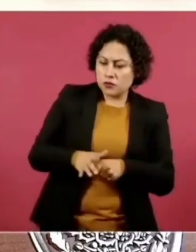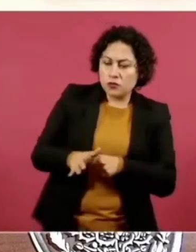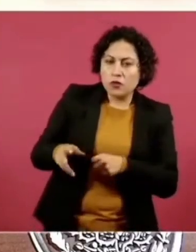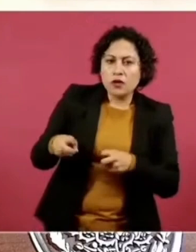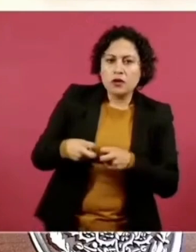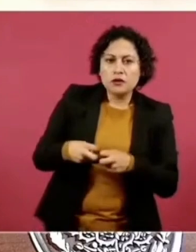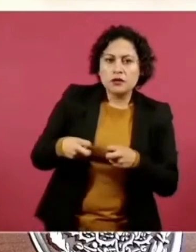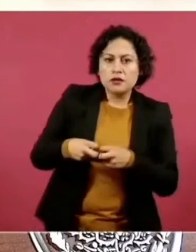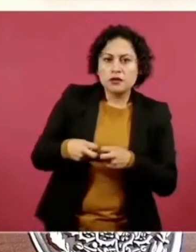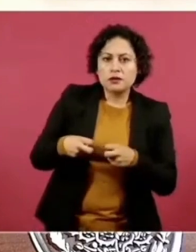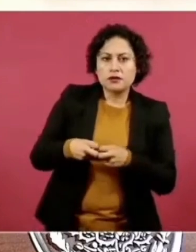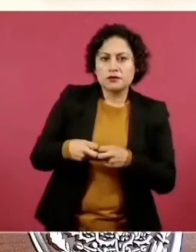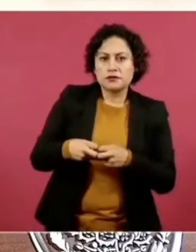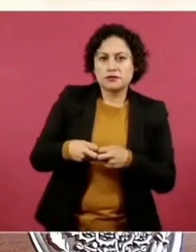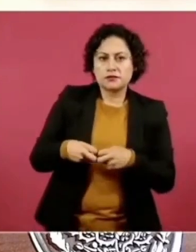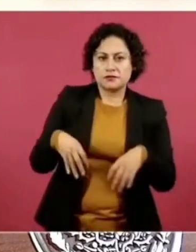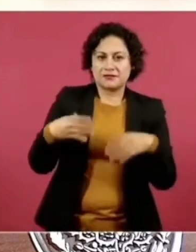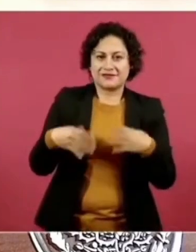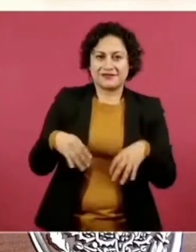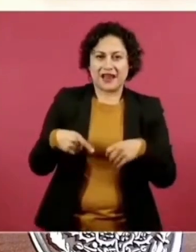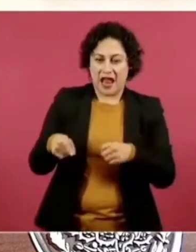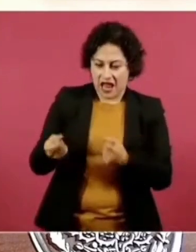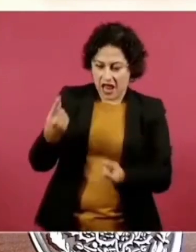Hasta esos que alumbran, ¿no?